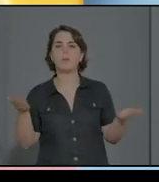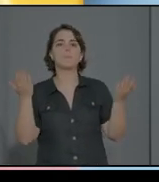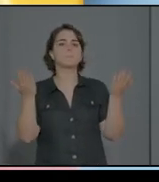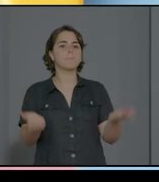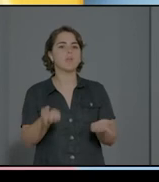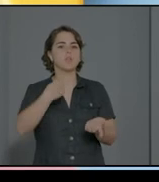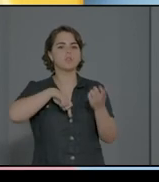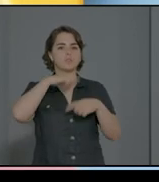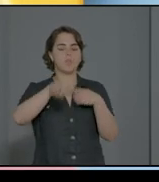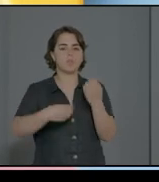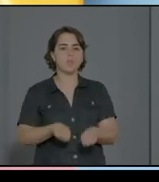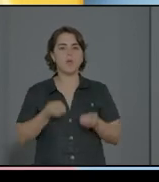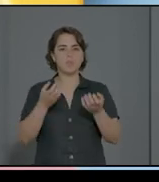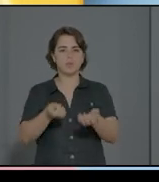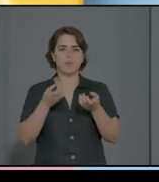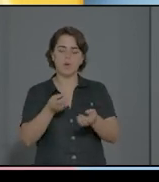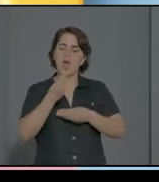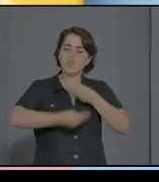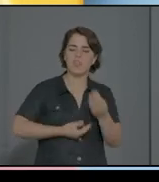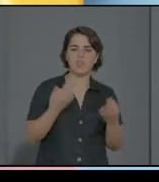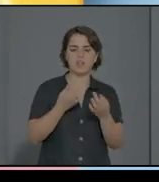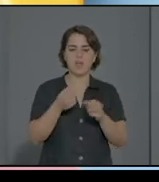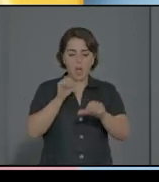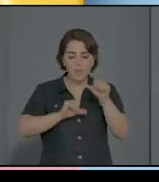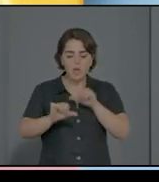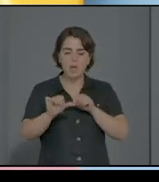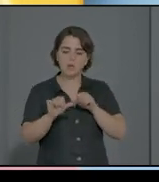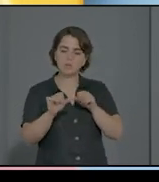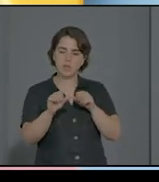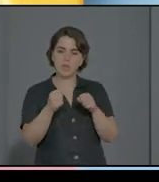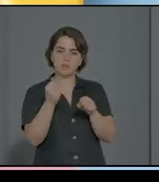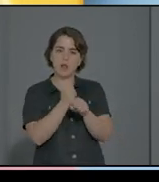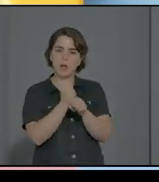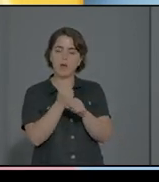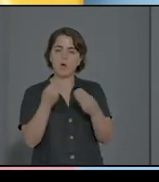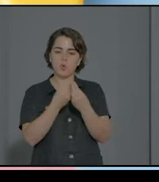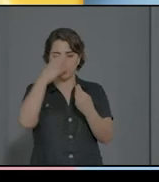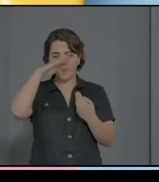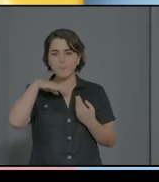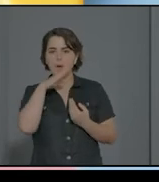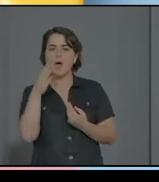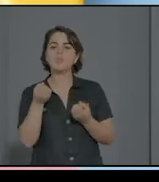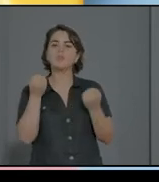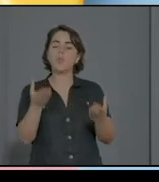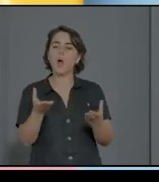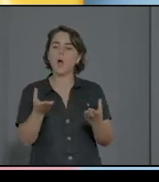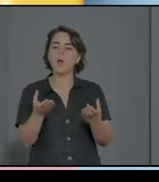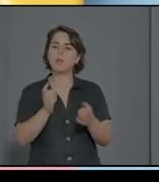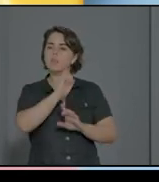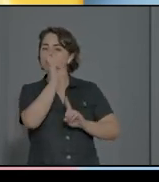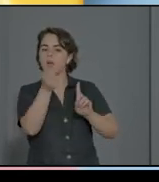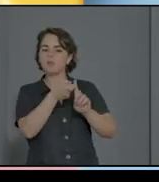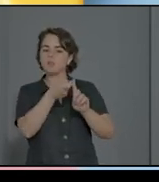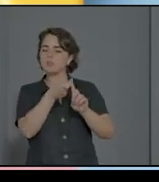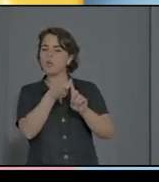tanto, el punto de partida del trabajo con el progenitor es la comunicación del diagnóstico. Nosotros, por lo general, trabajamos